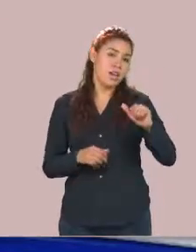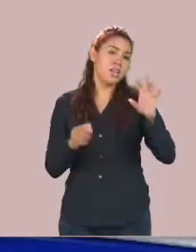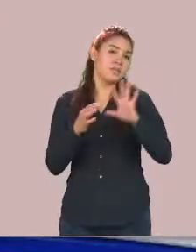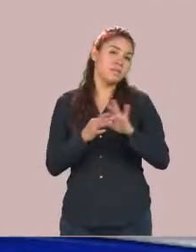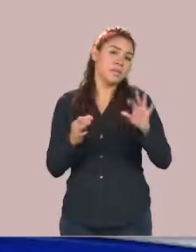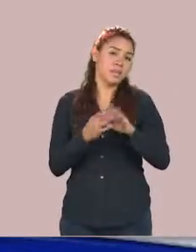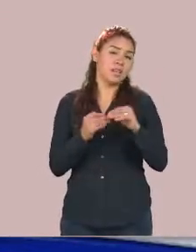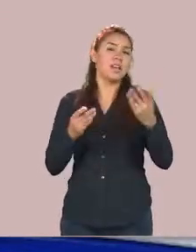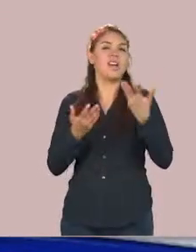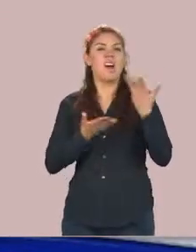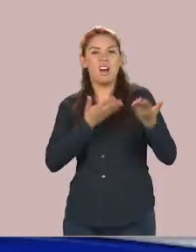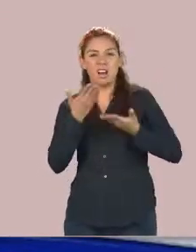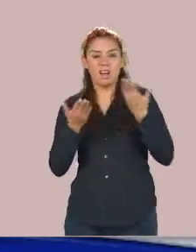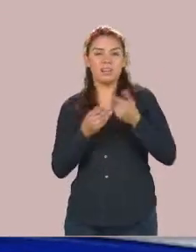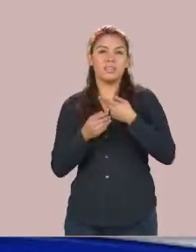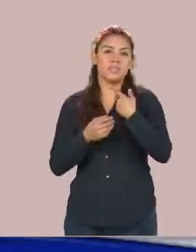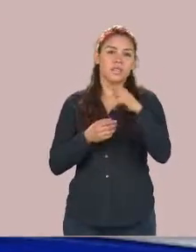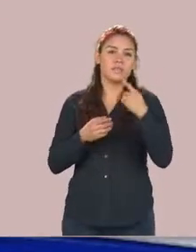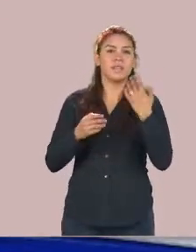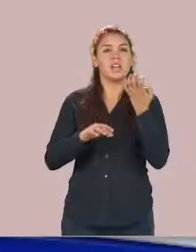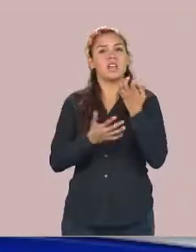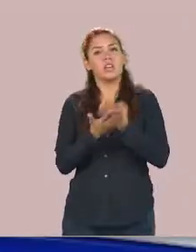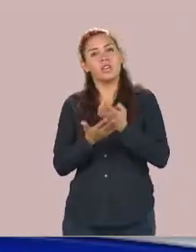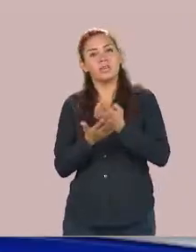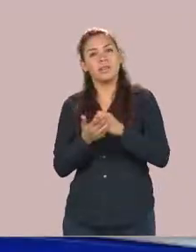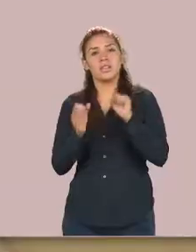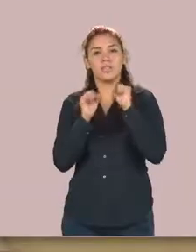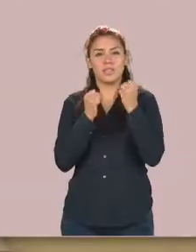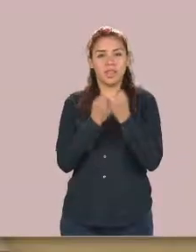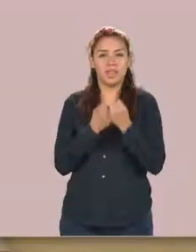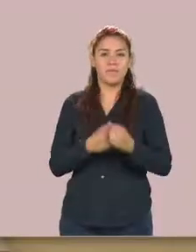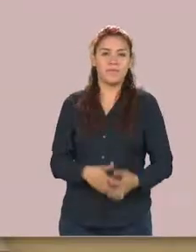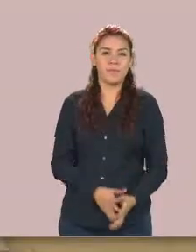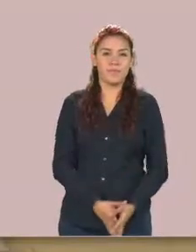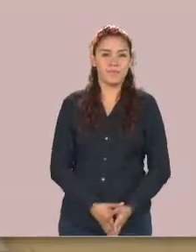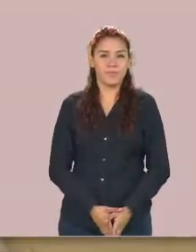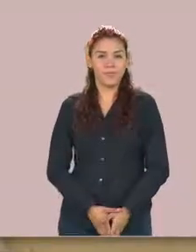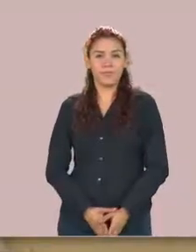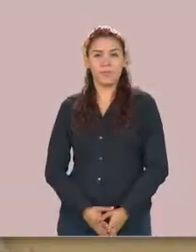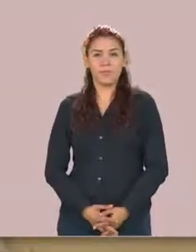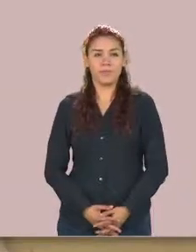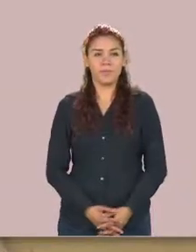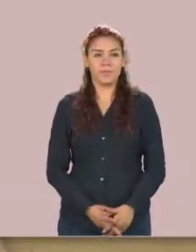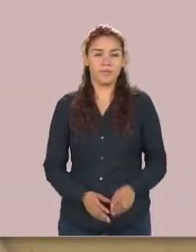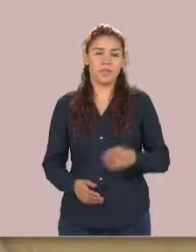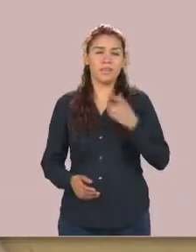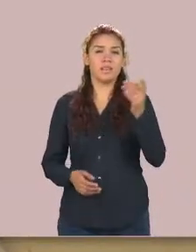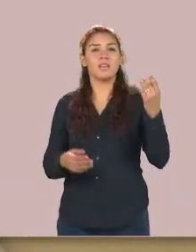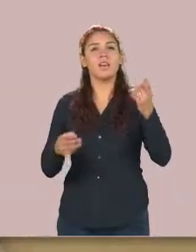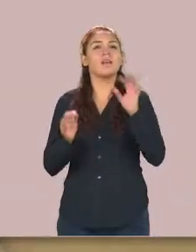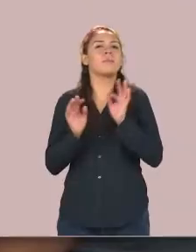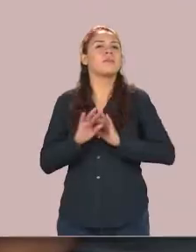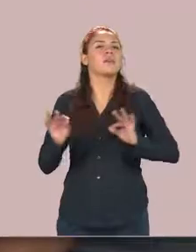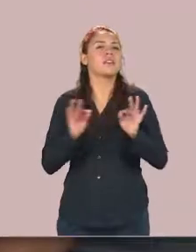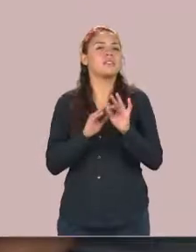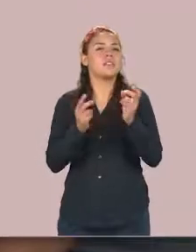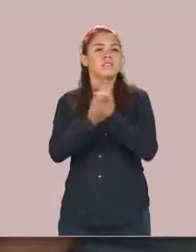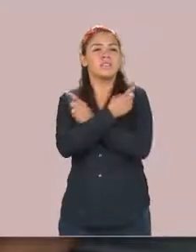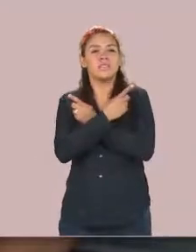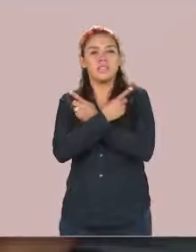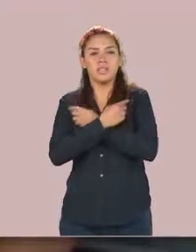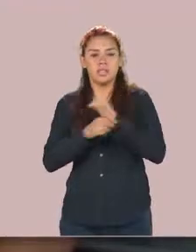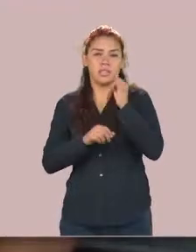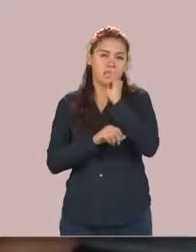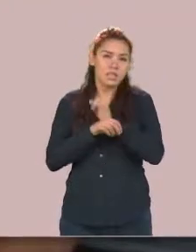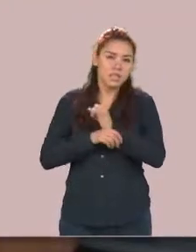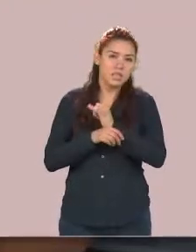ha realizado en temas de economía y sociedad. Veamos. La labor de docente en la Universidad Autónoma de Tamaulipas es de entrega y